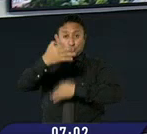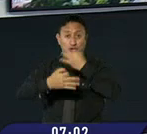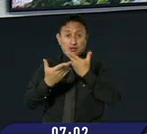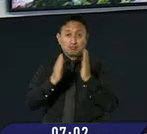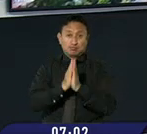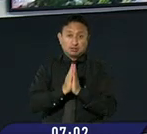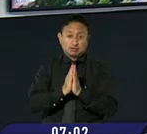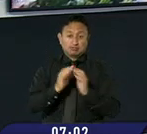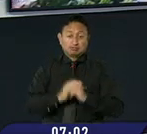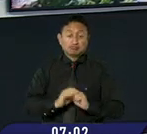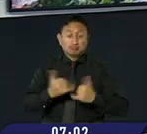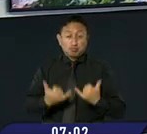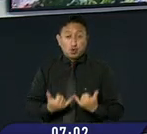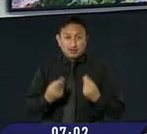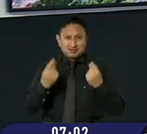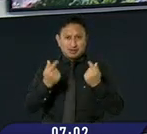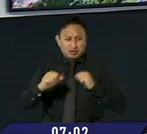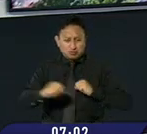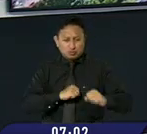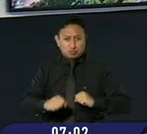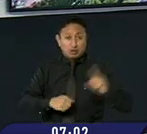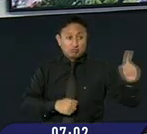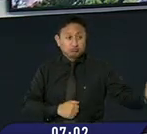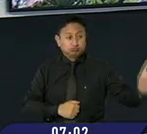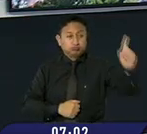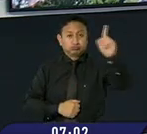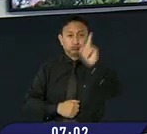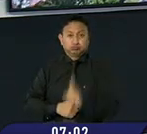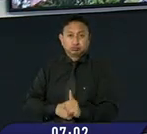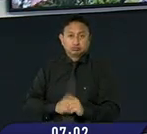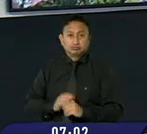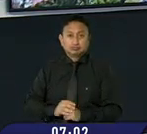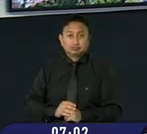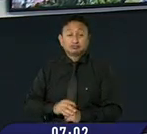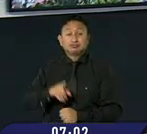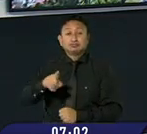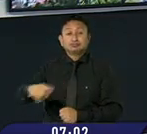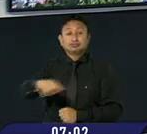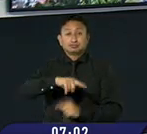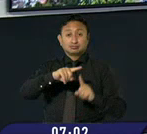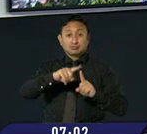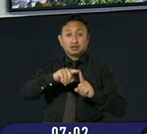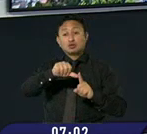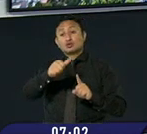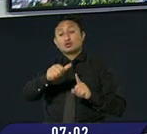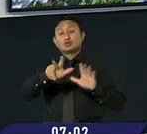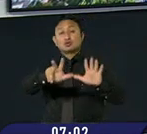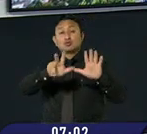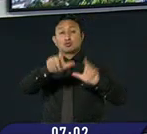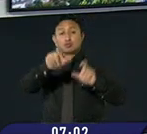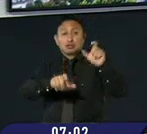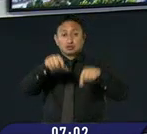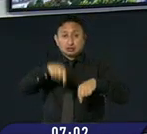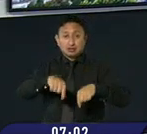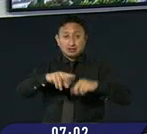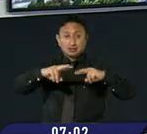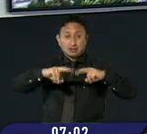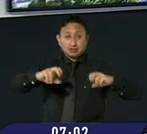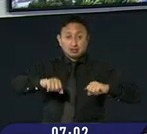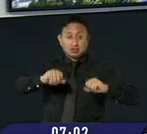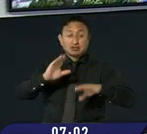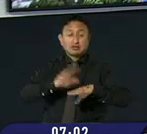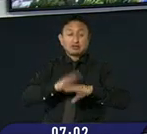se apresuran los trámites para traerlo al país. Yunda, junto a otras ocho personas, es investigado por el delito de